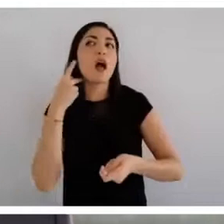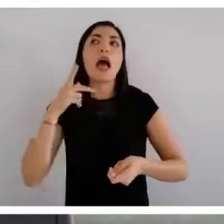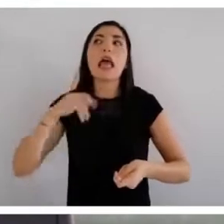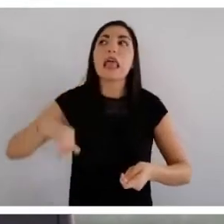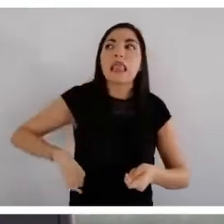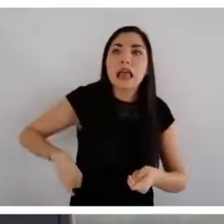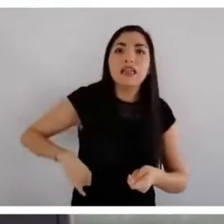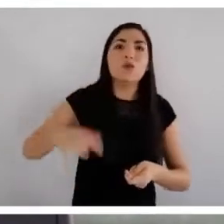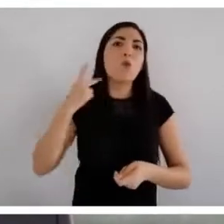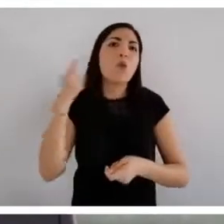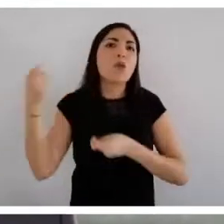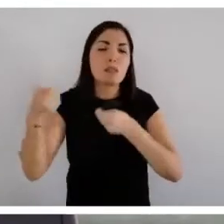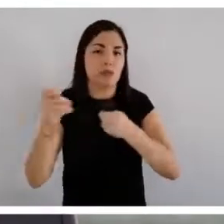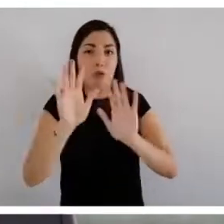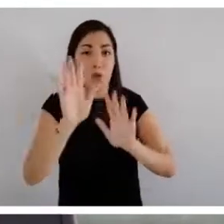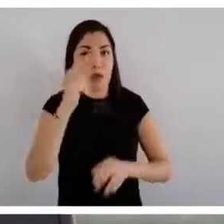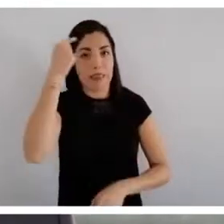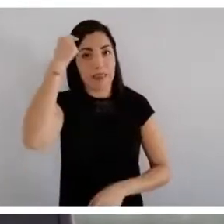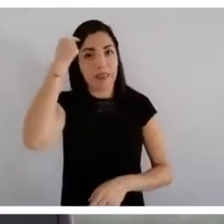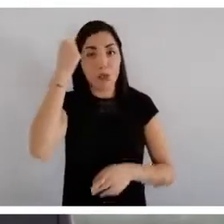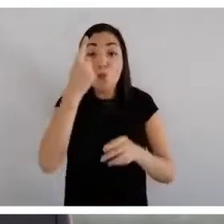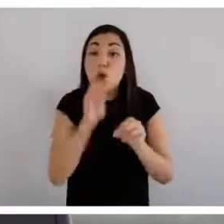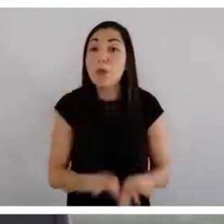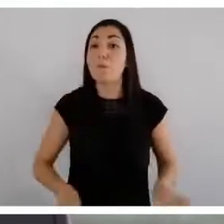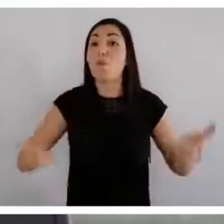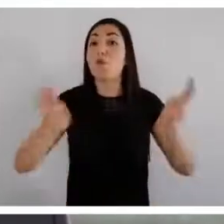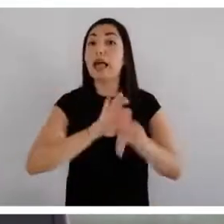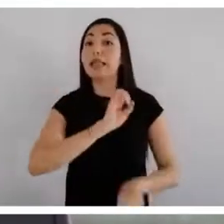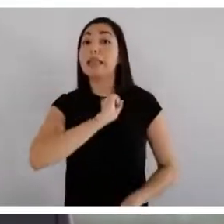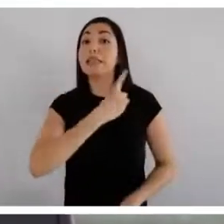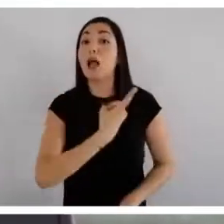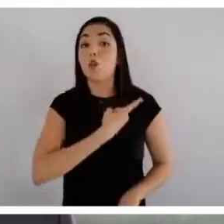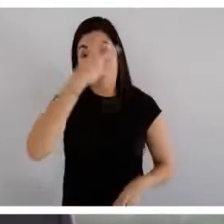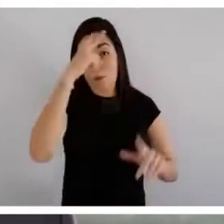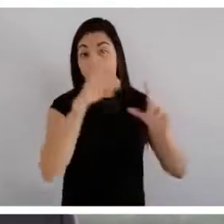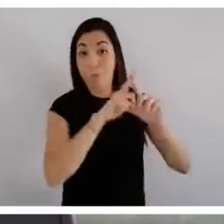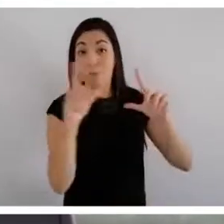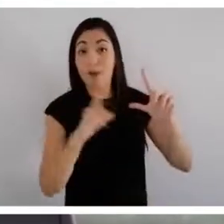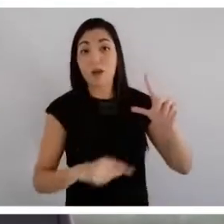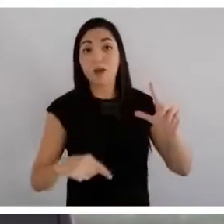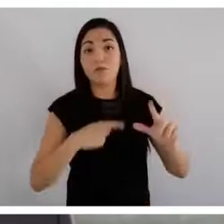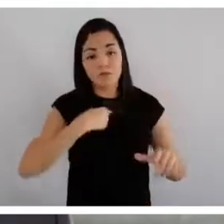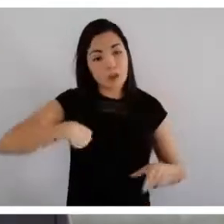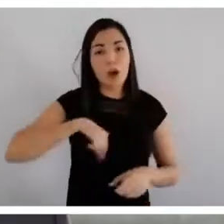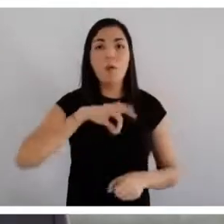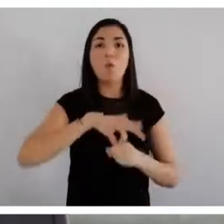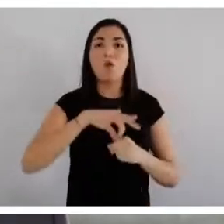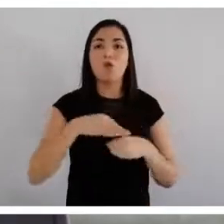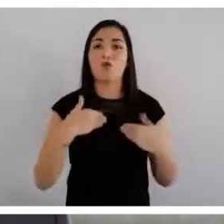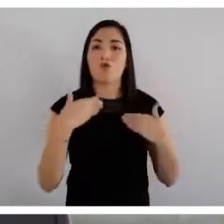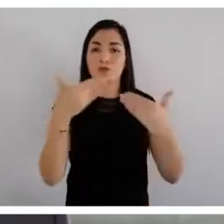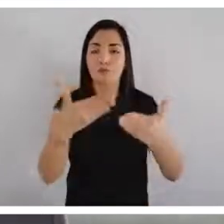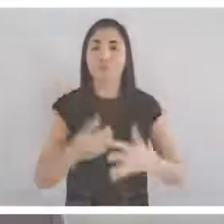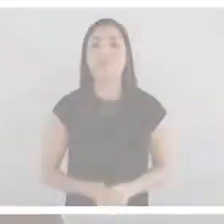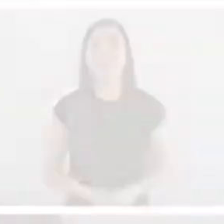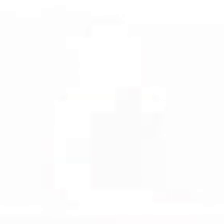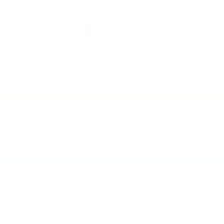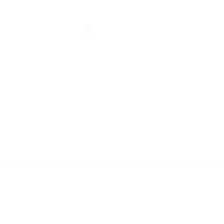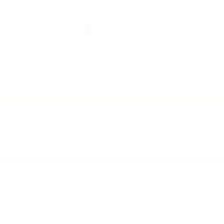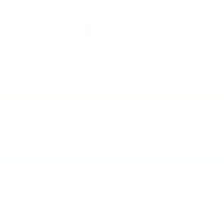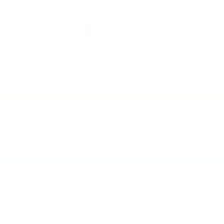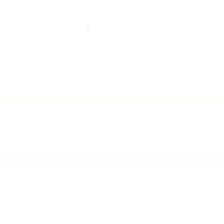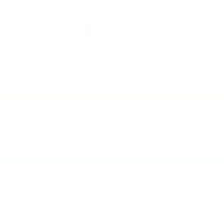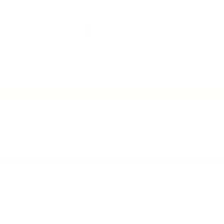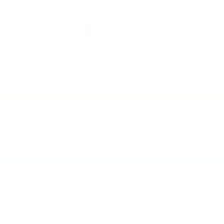ceda, no se deje dictar línea por intereses políticos. La salud de los mexicanos depende de lo que usted haga hoy. Tiene nuestro voto de confianza.